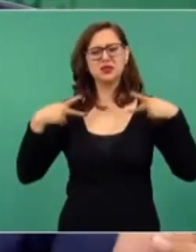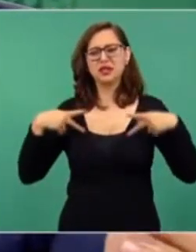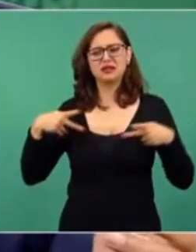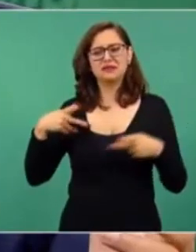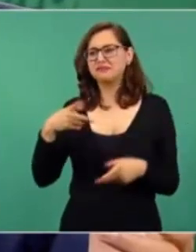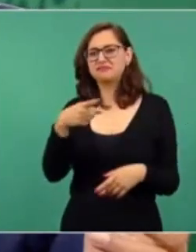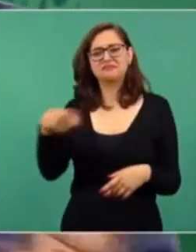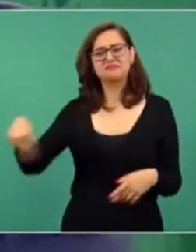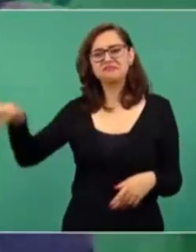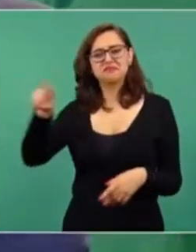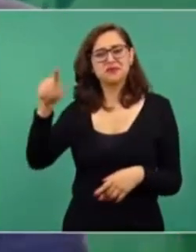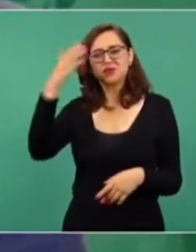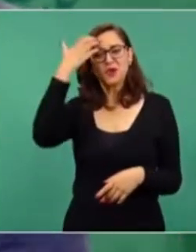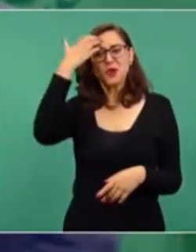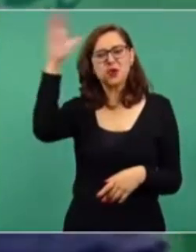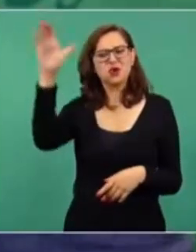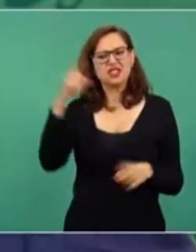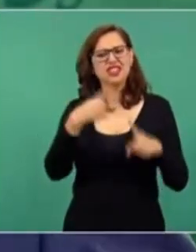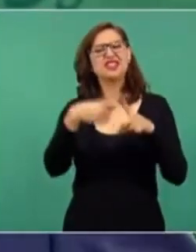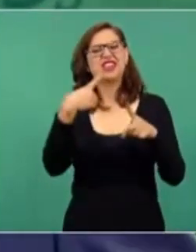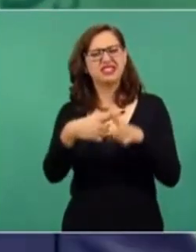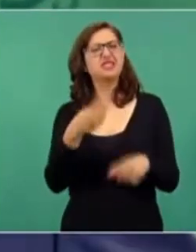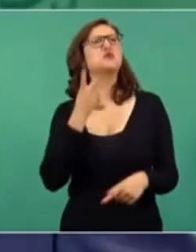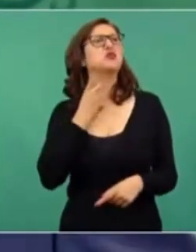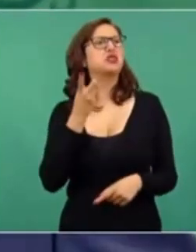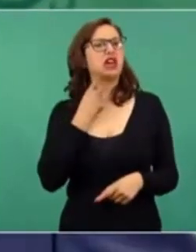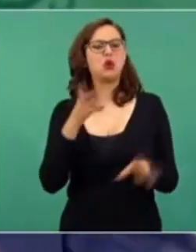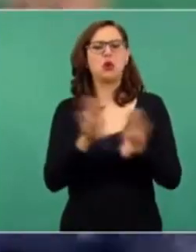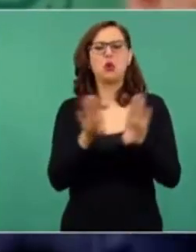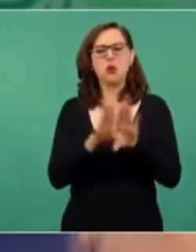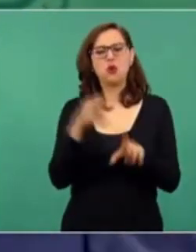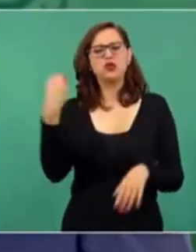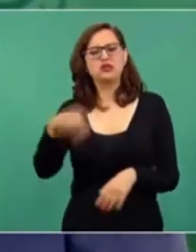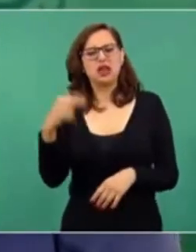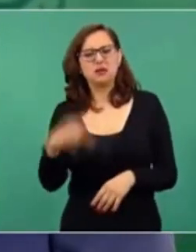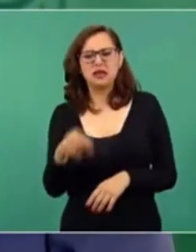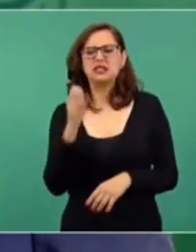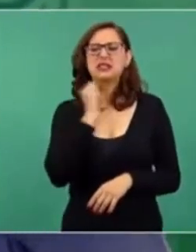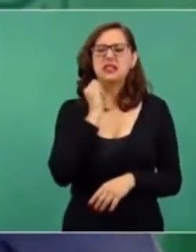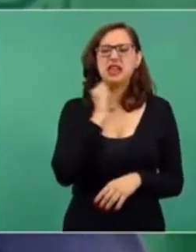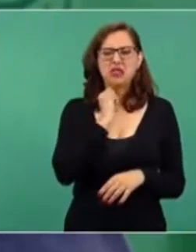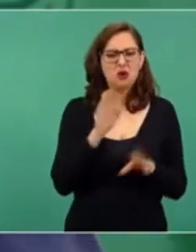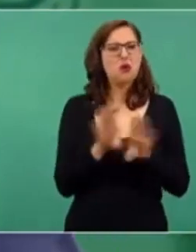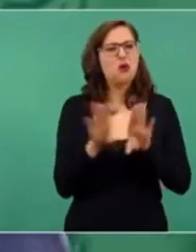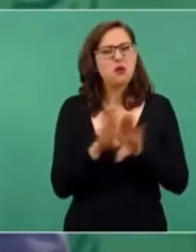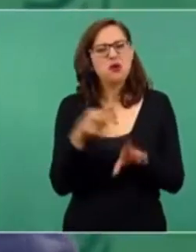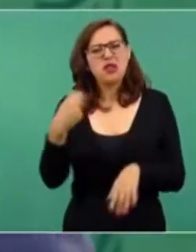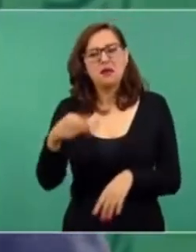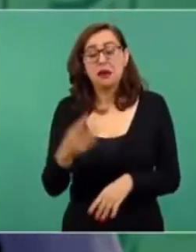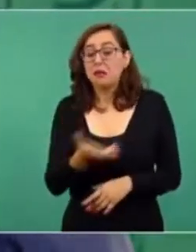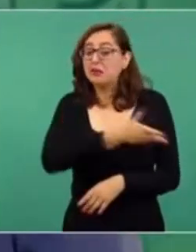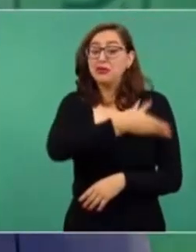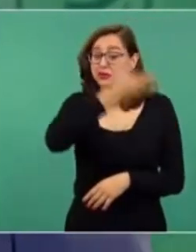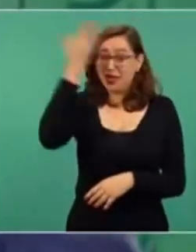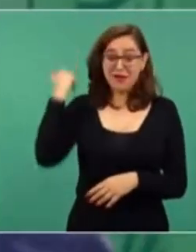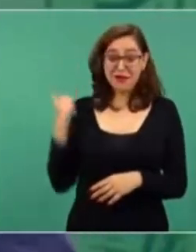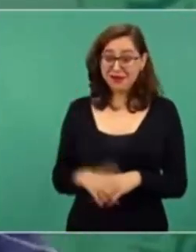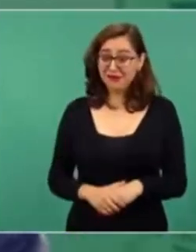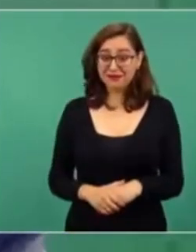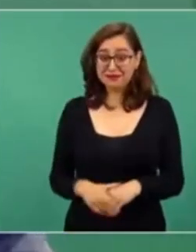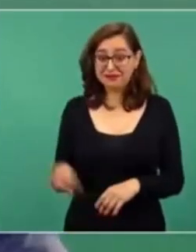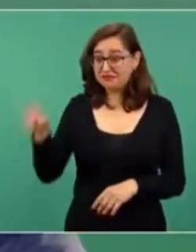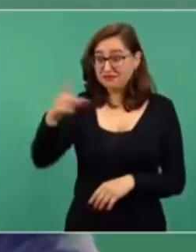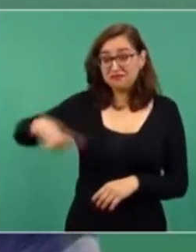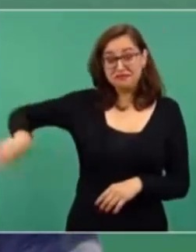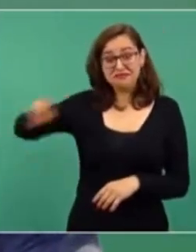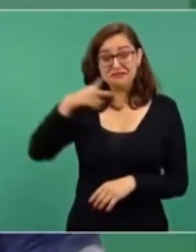su diputado o su senador, menos saben cómo